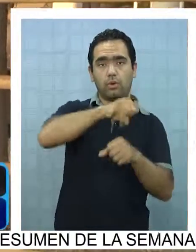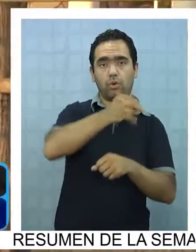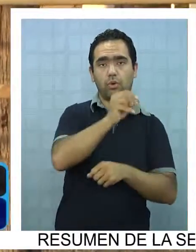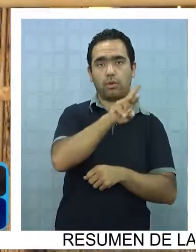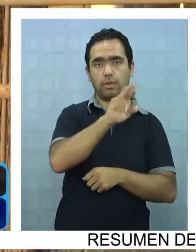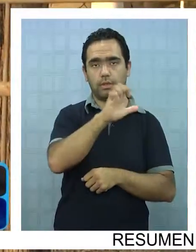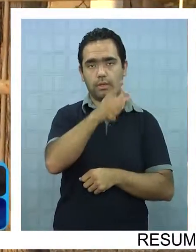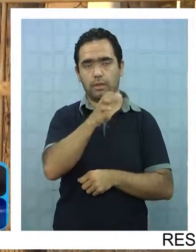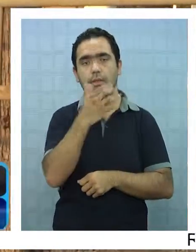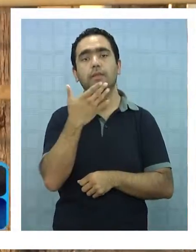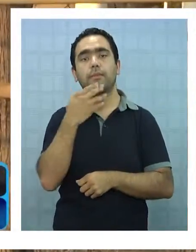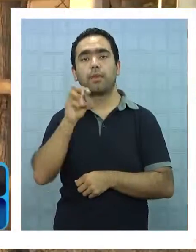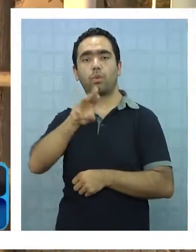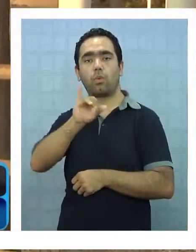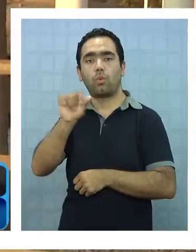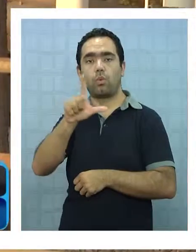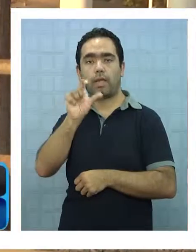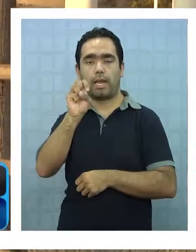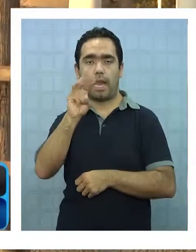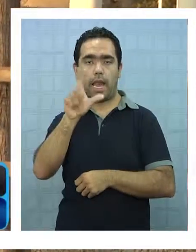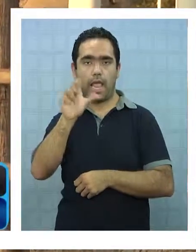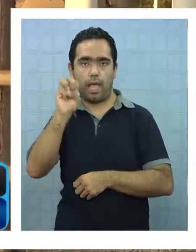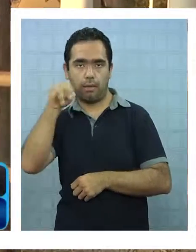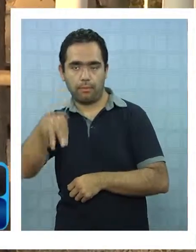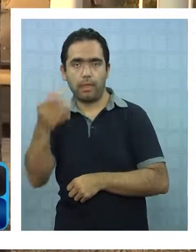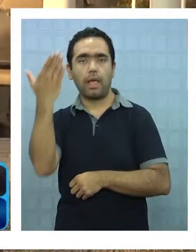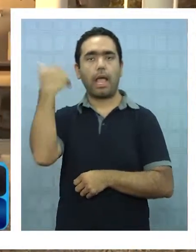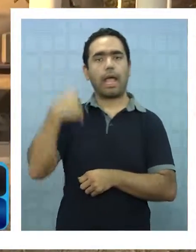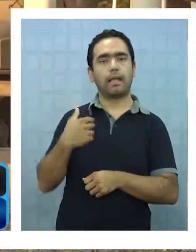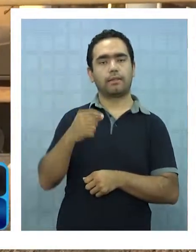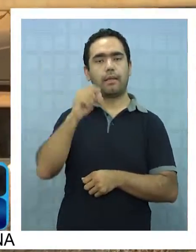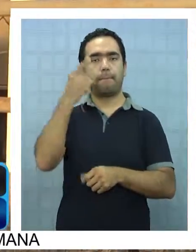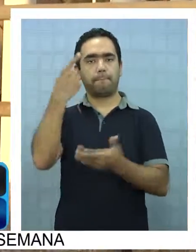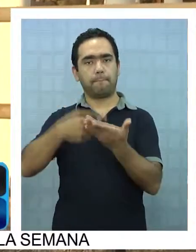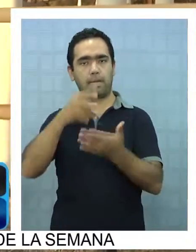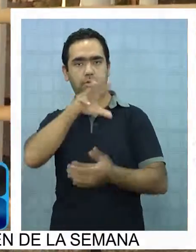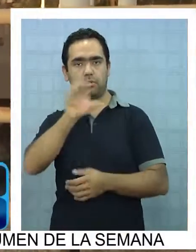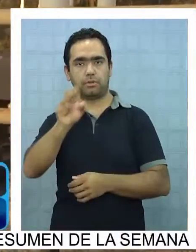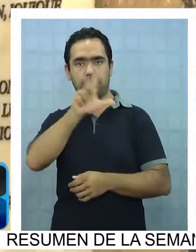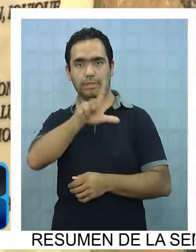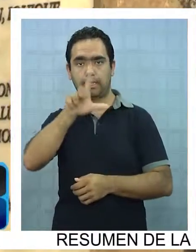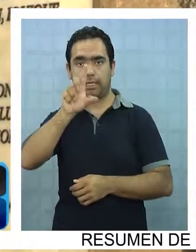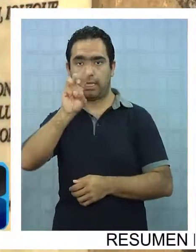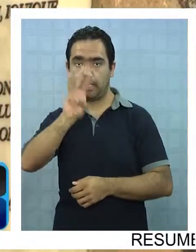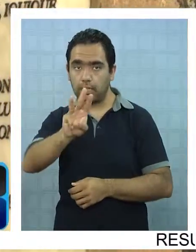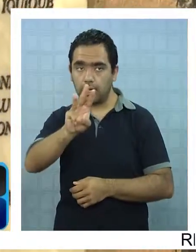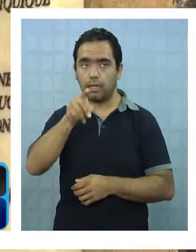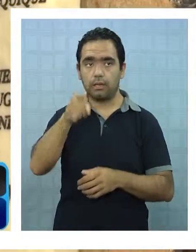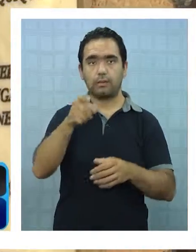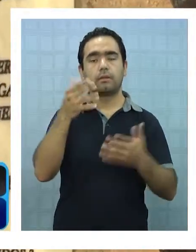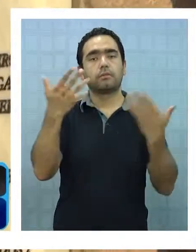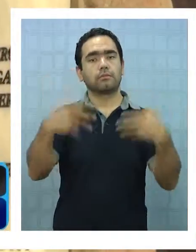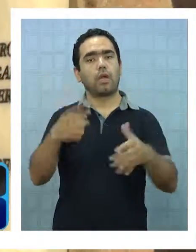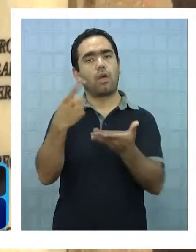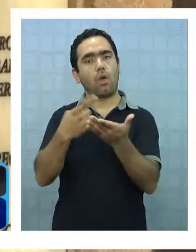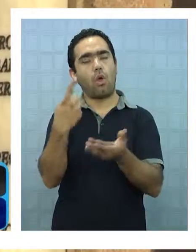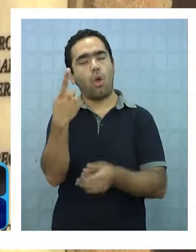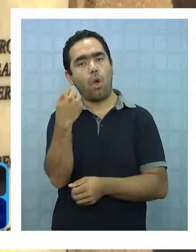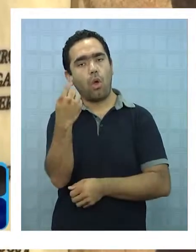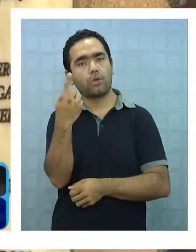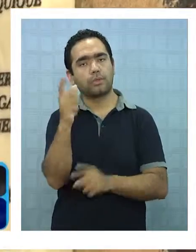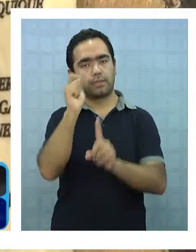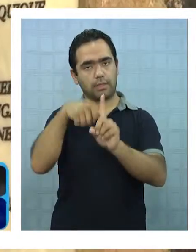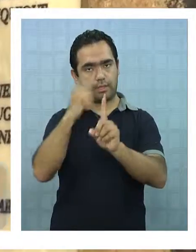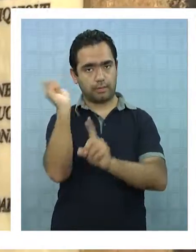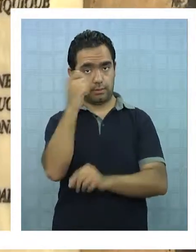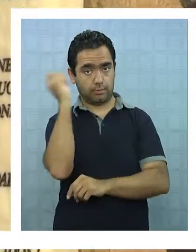42, torturados y ejecutados por la dictadura militar en 1973, se inauguró este 11 de septiembre un monolito en